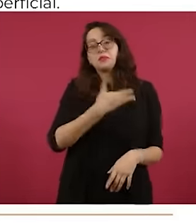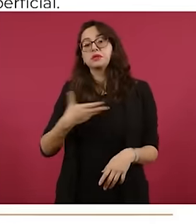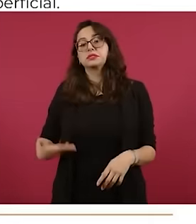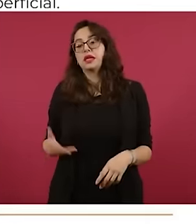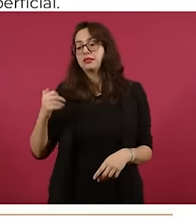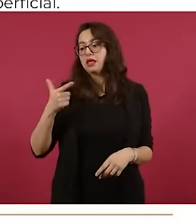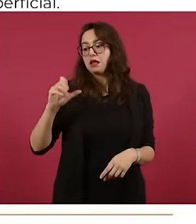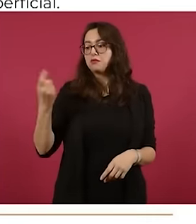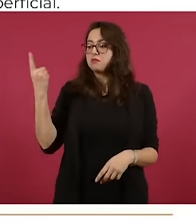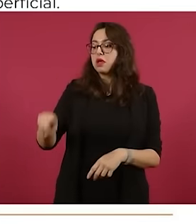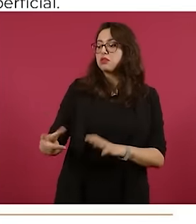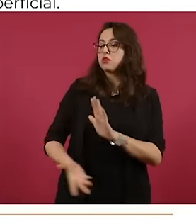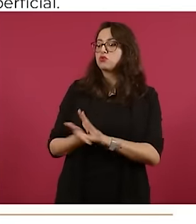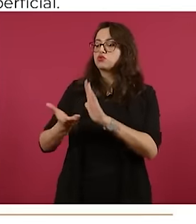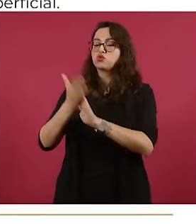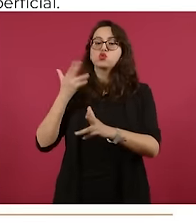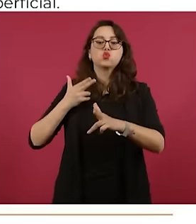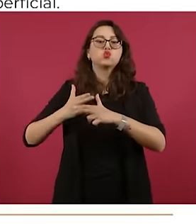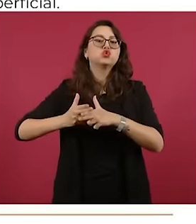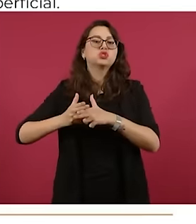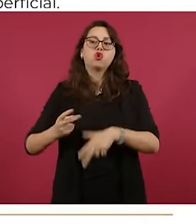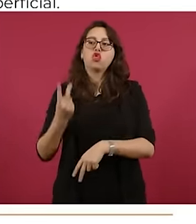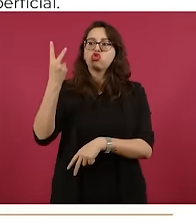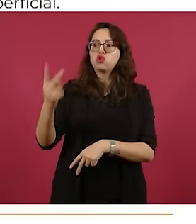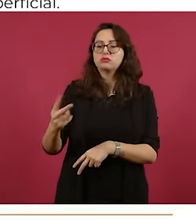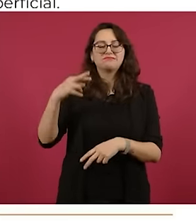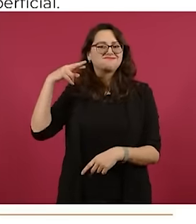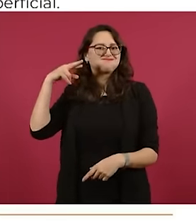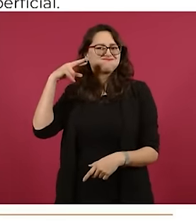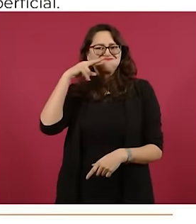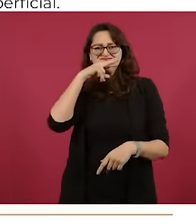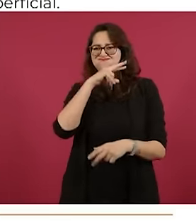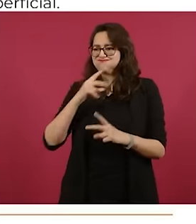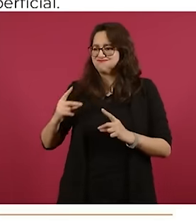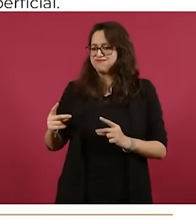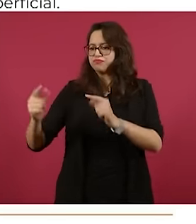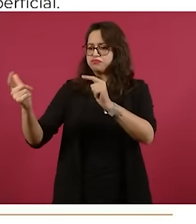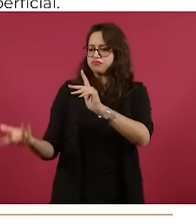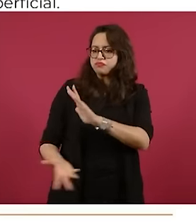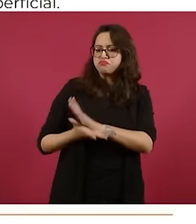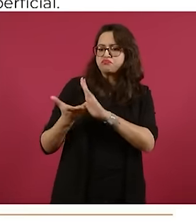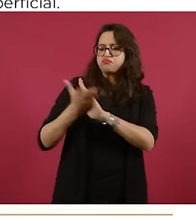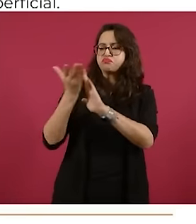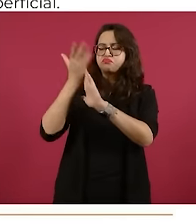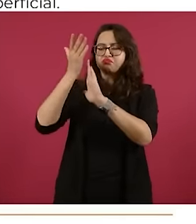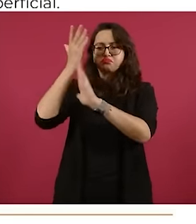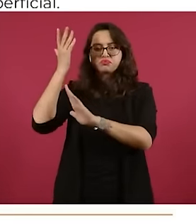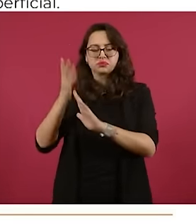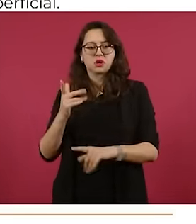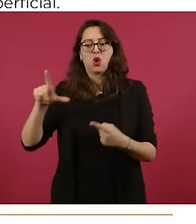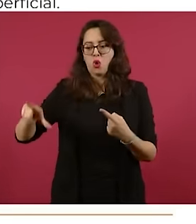La gerencia técnica de la Secretaría de la Defensa Nacional, la participación decidida de 10 empresas locales,